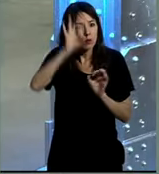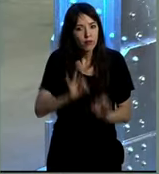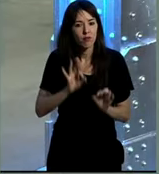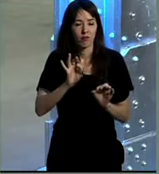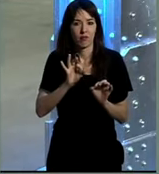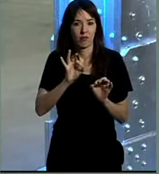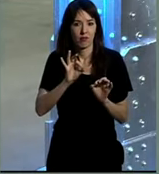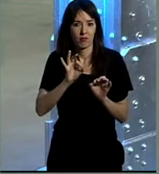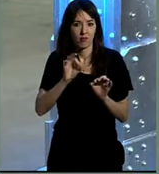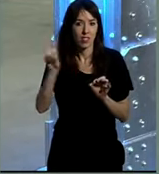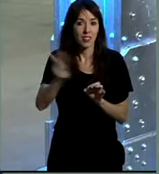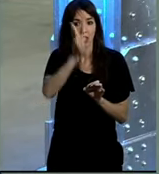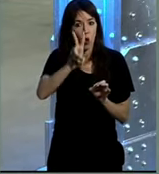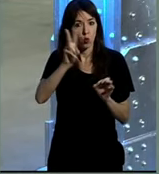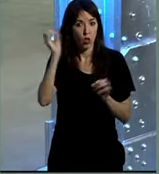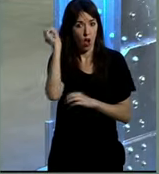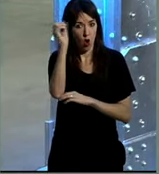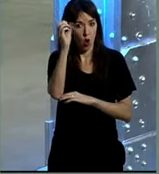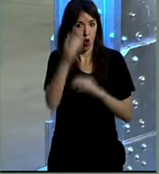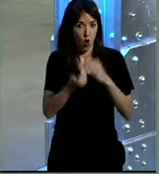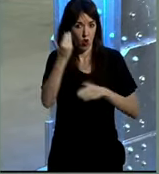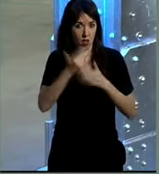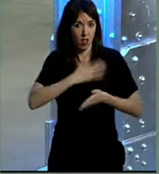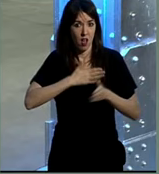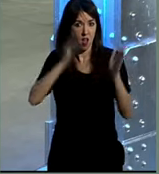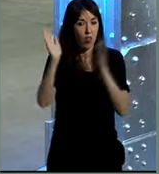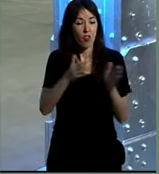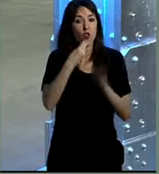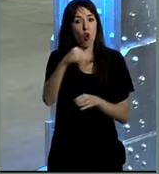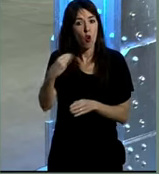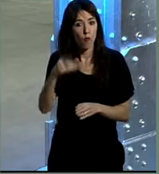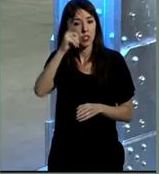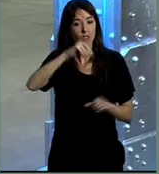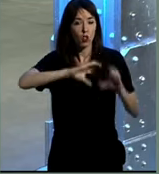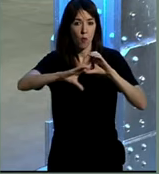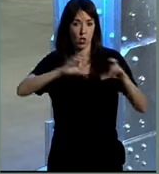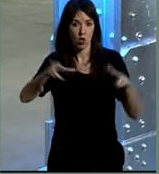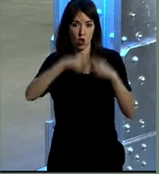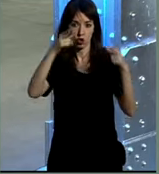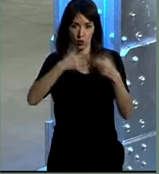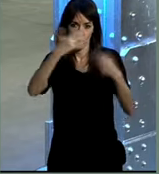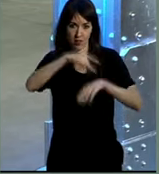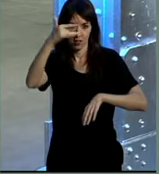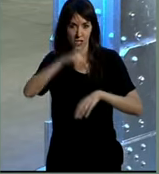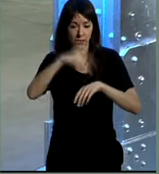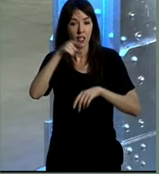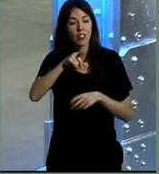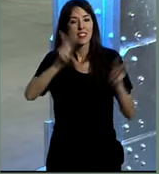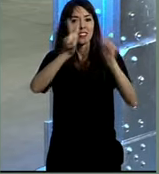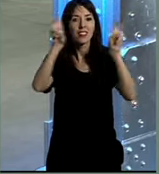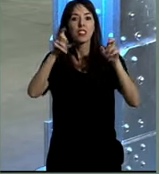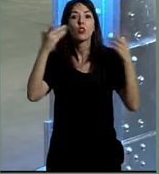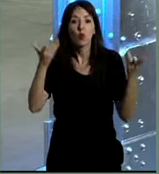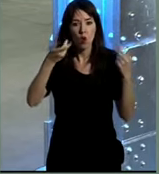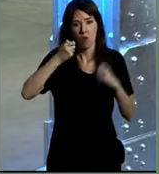jornada del ciclo de jóvenes y comunicación social digital que lleva por